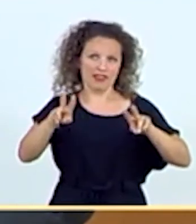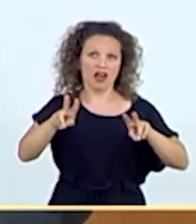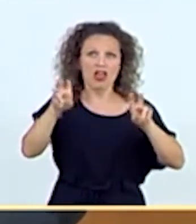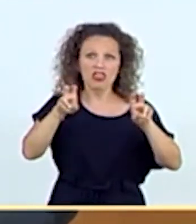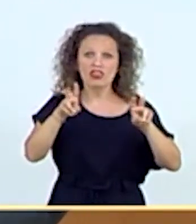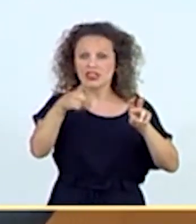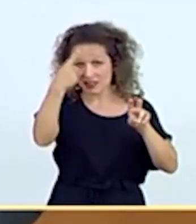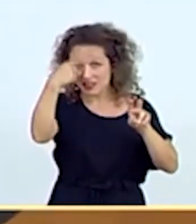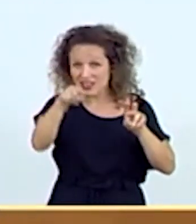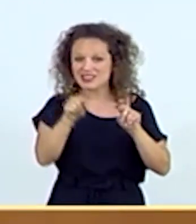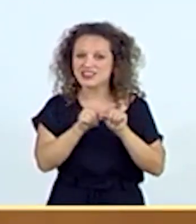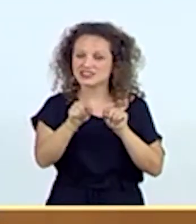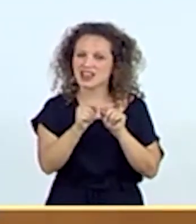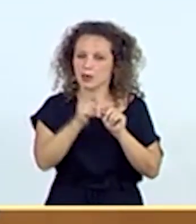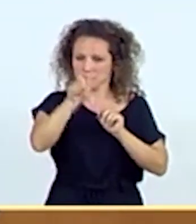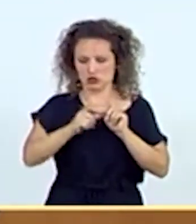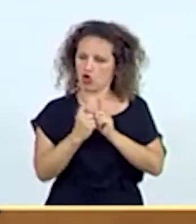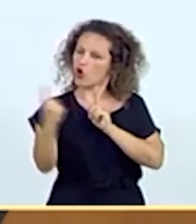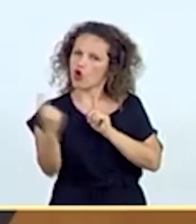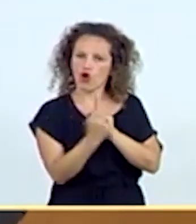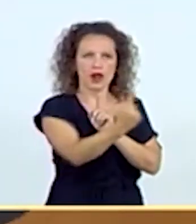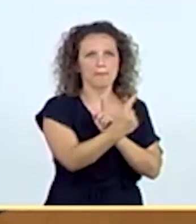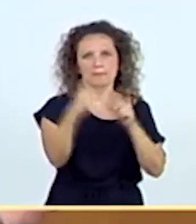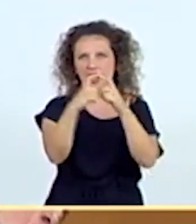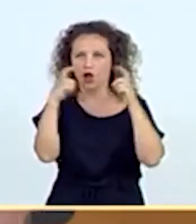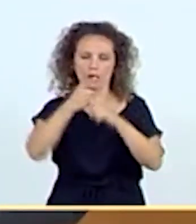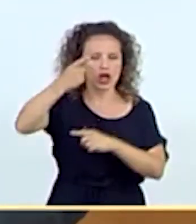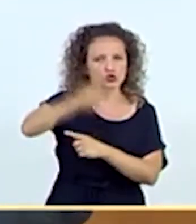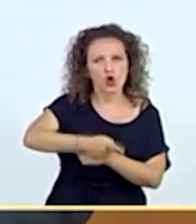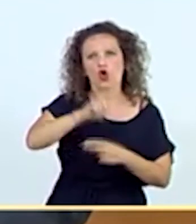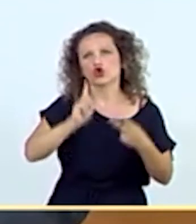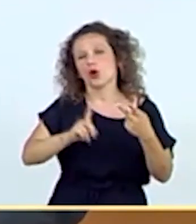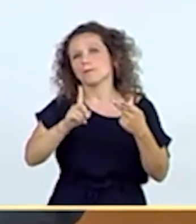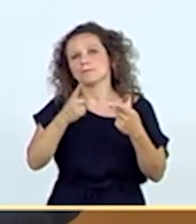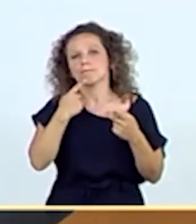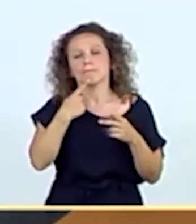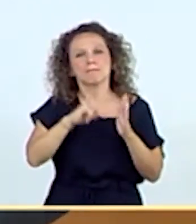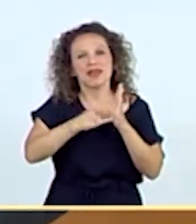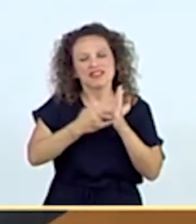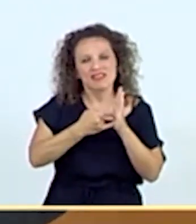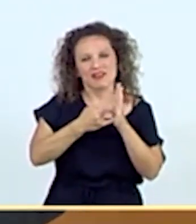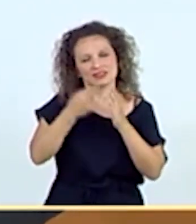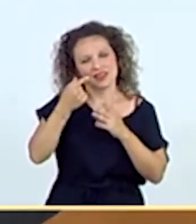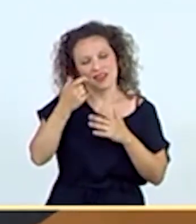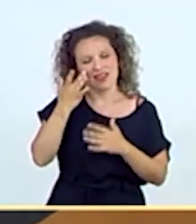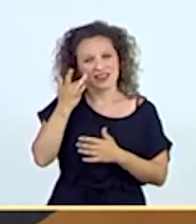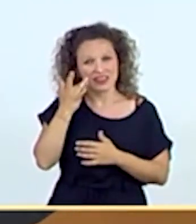los principios de distancia interpersonal, uso obligatorio de mascarilla, se prevén medidas de higiene y prevención para espacios de trabajo. ¿Qué ver el